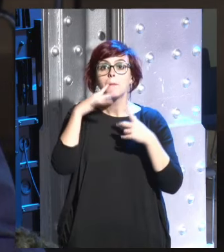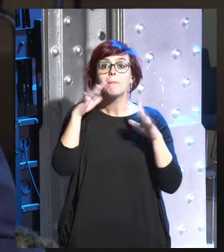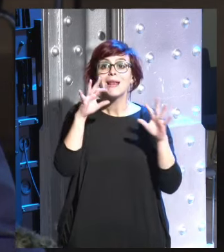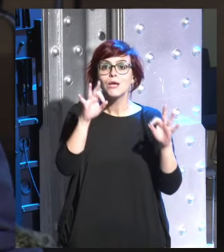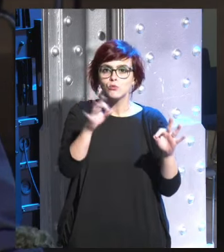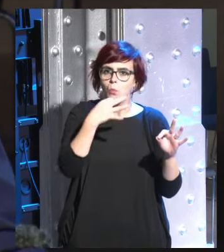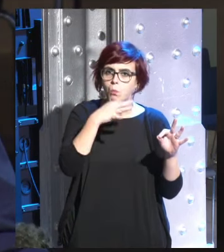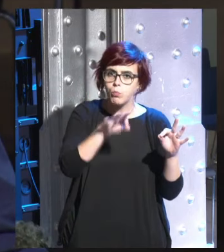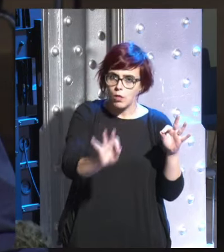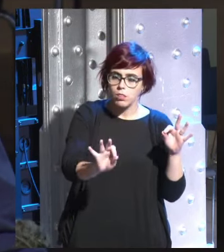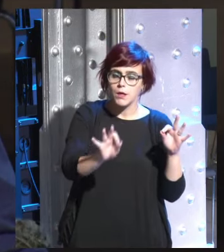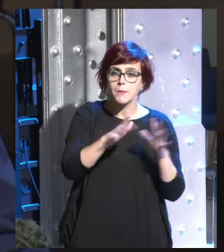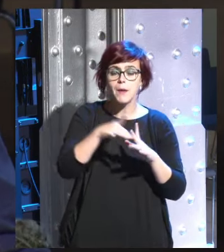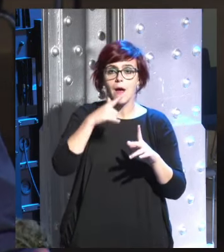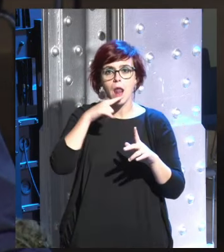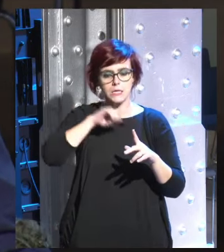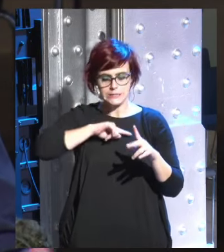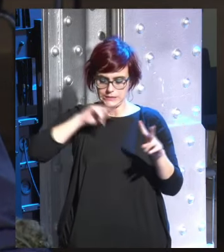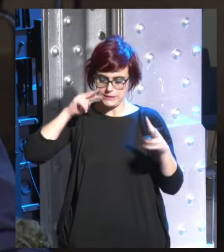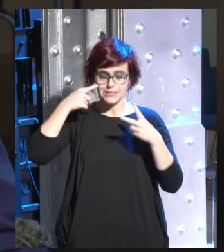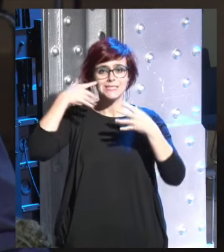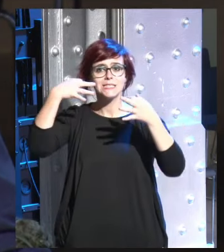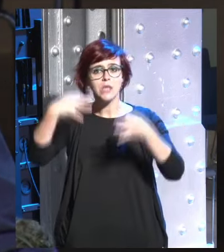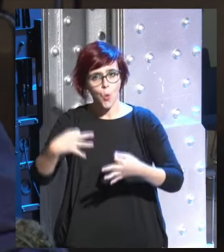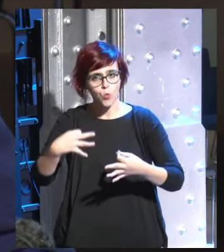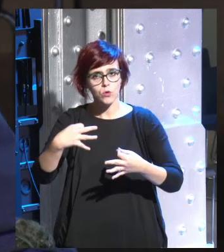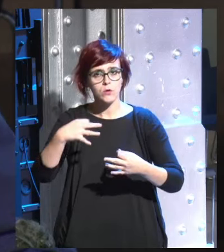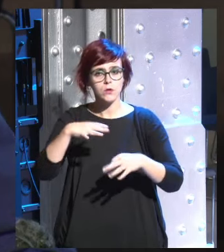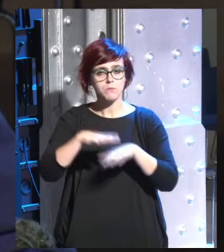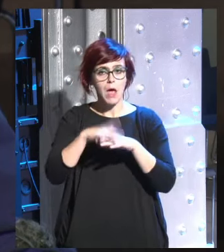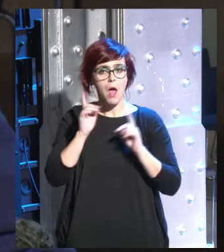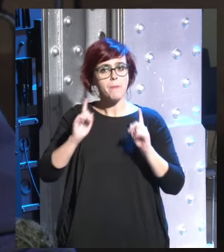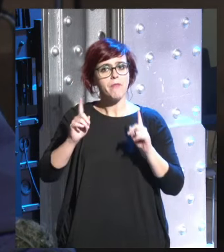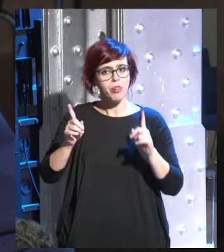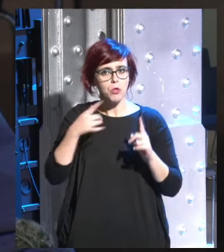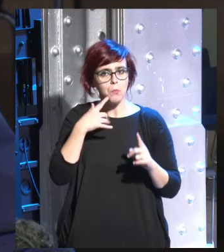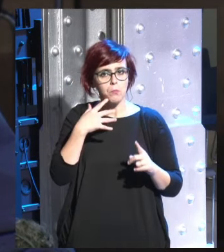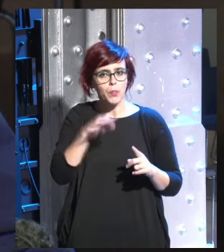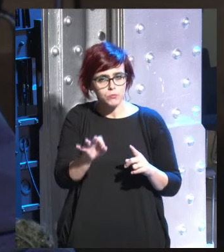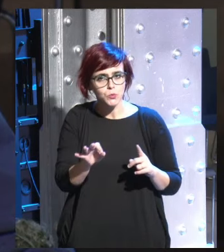para asegurarnos de que somos conscientes de ellas y de que intentamos prevenirlas